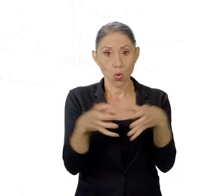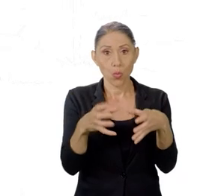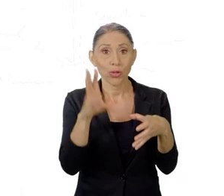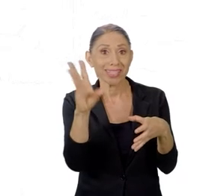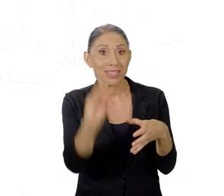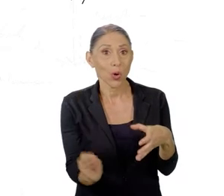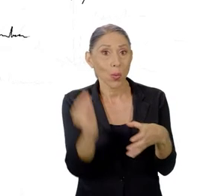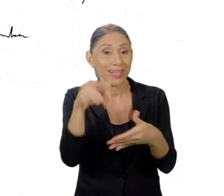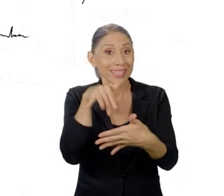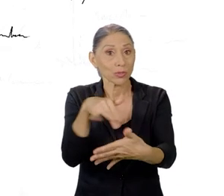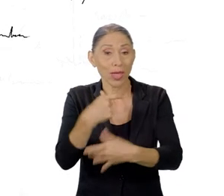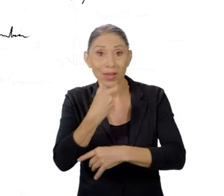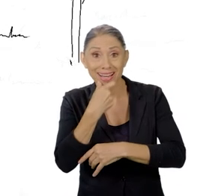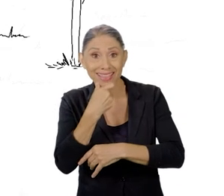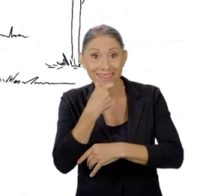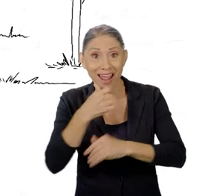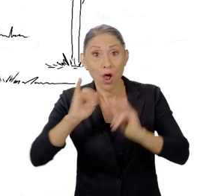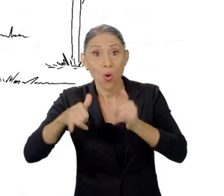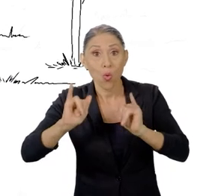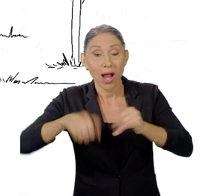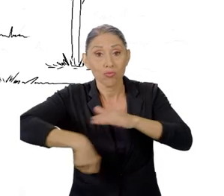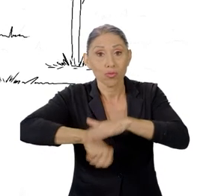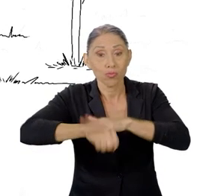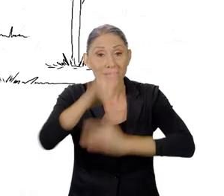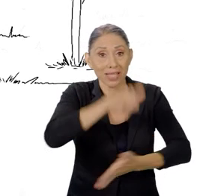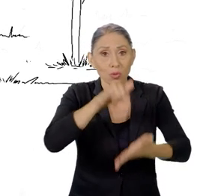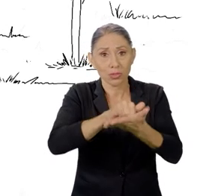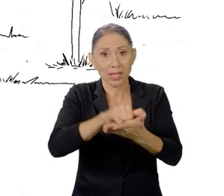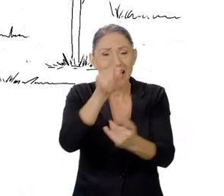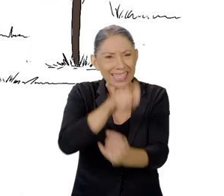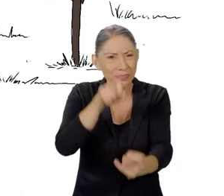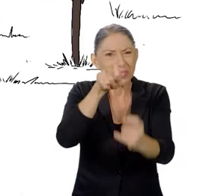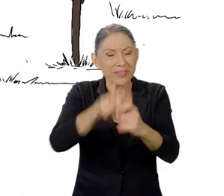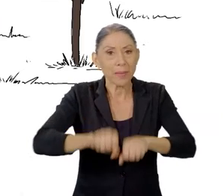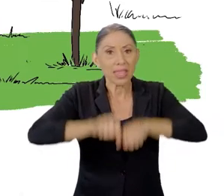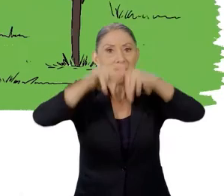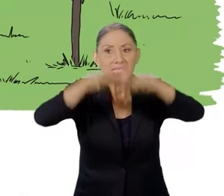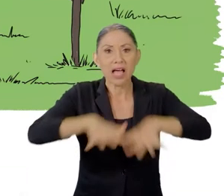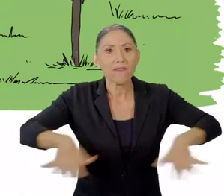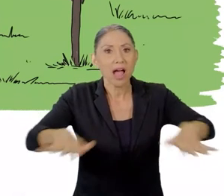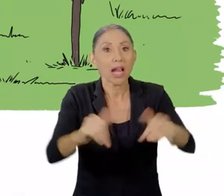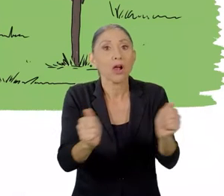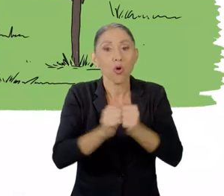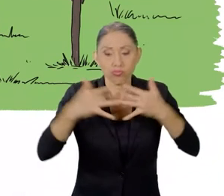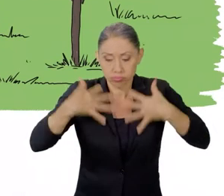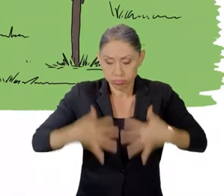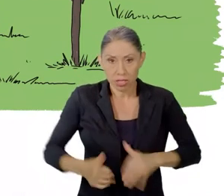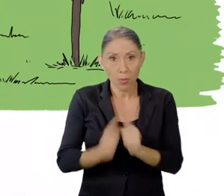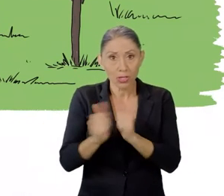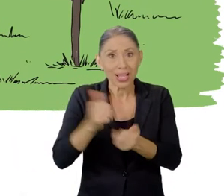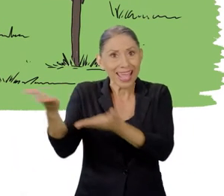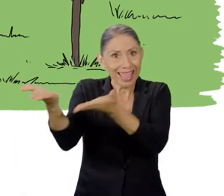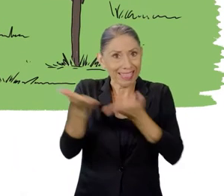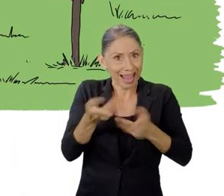grupo de seis jóvenes que estudiaron en Inglaterra jugaron en San José, específicamente en La Sabana, con implementos deportivos